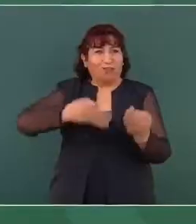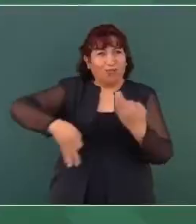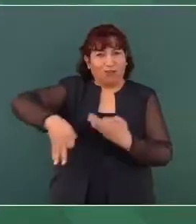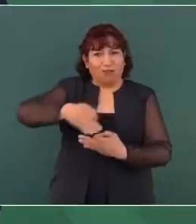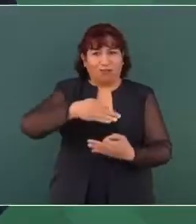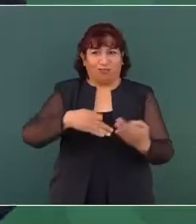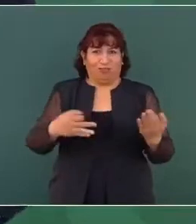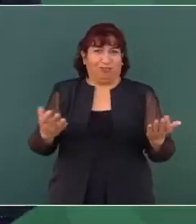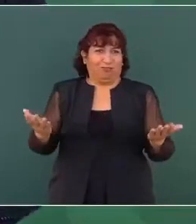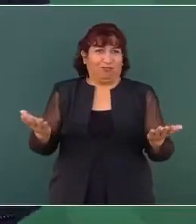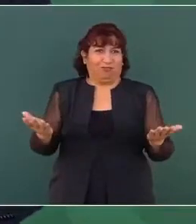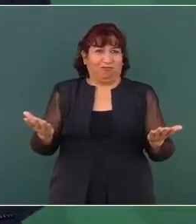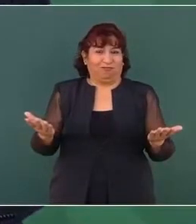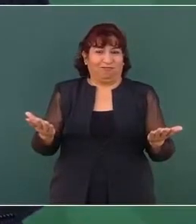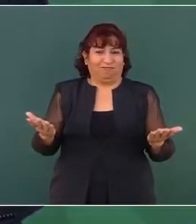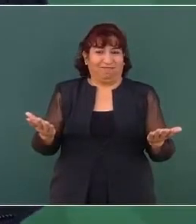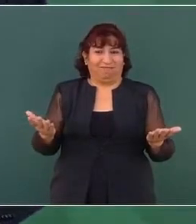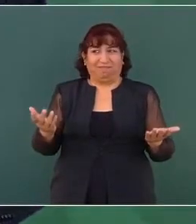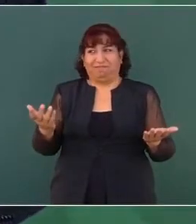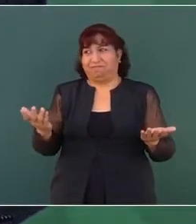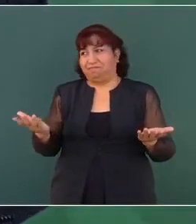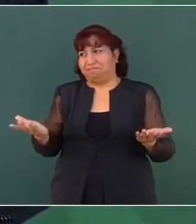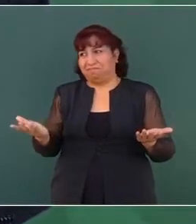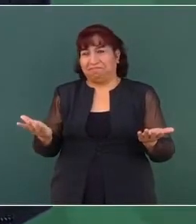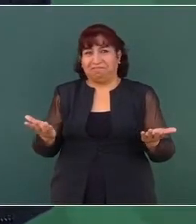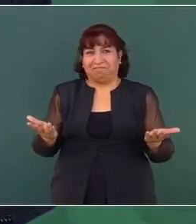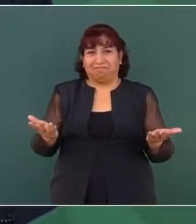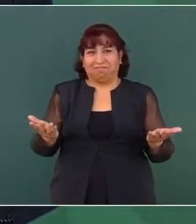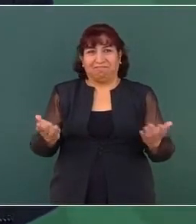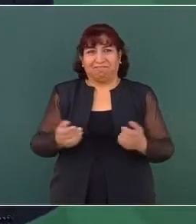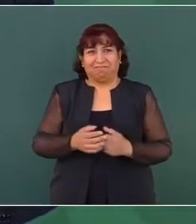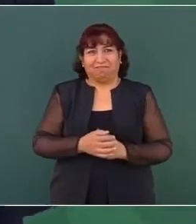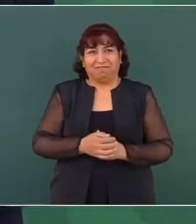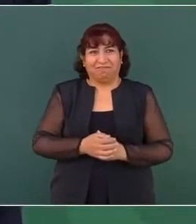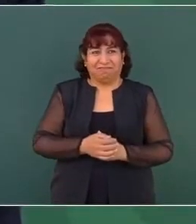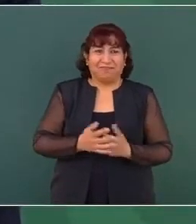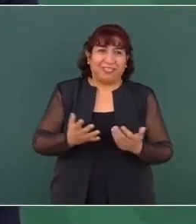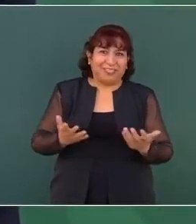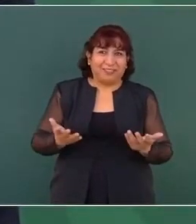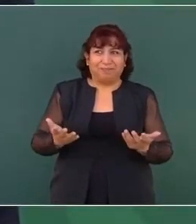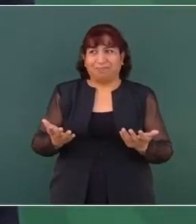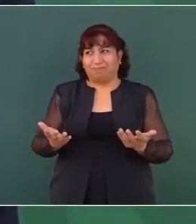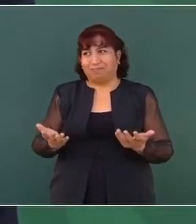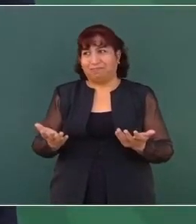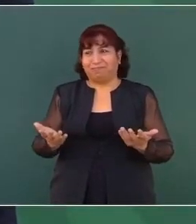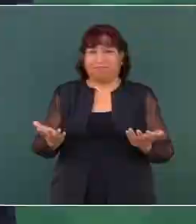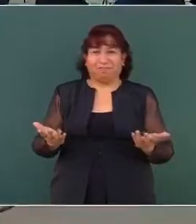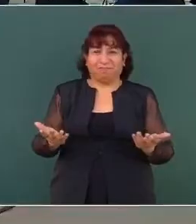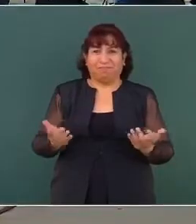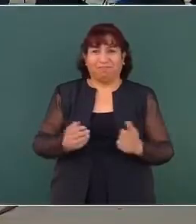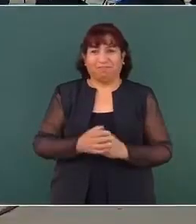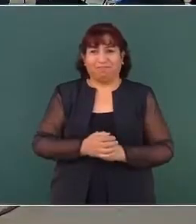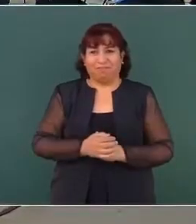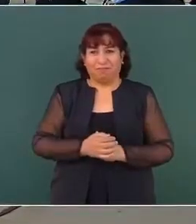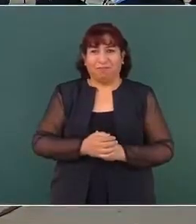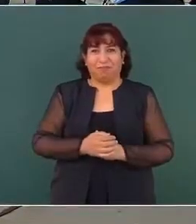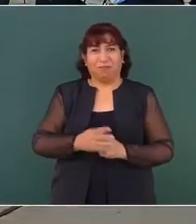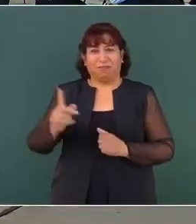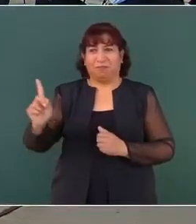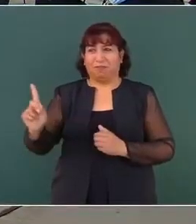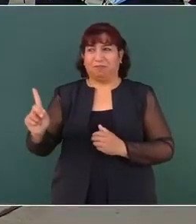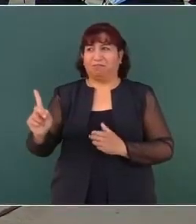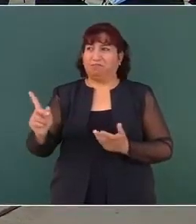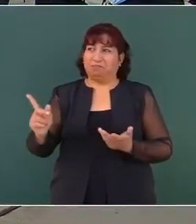pasemos